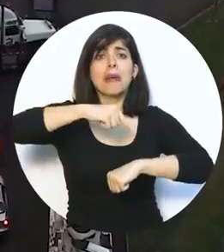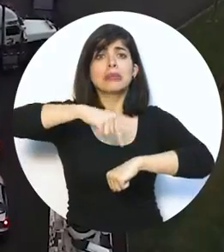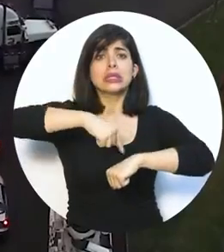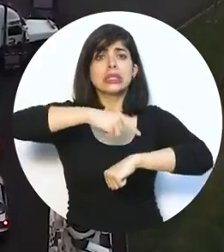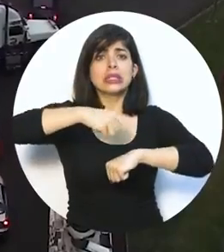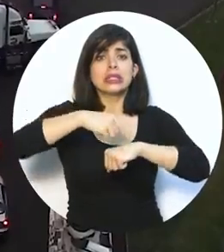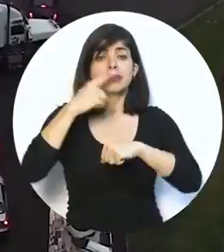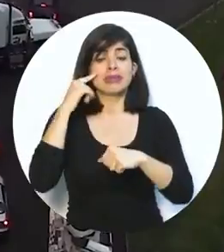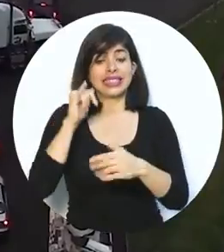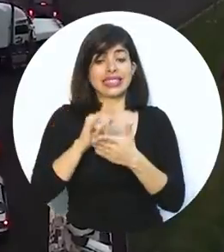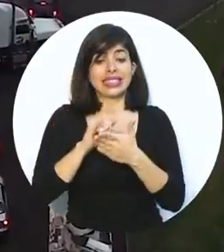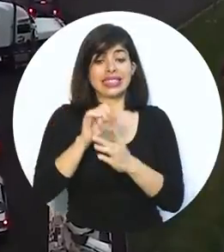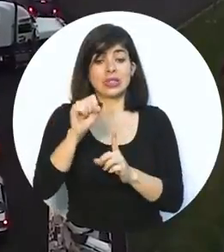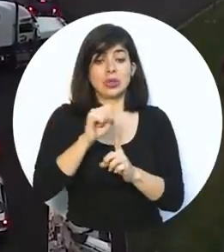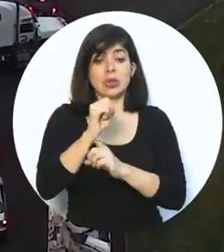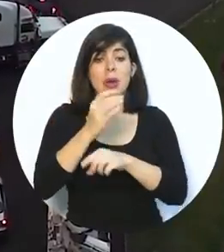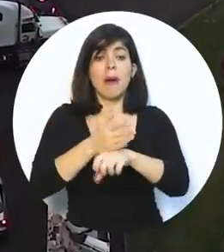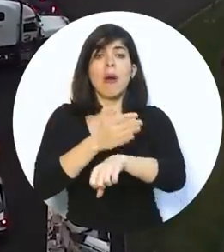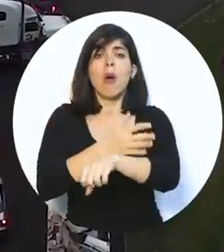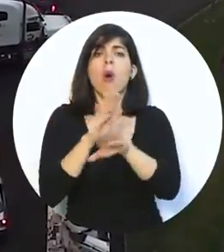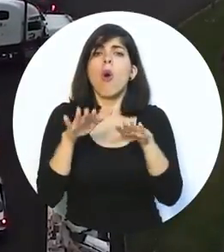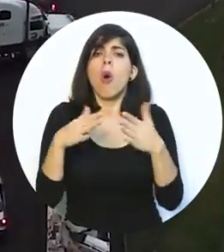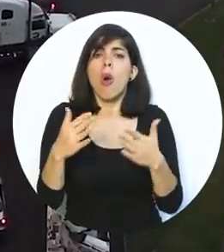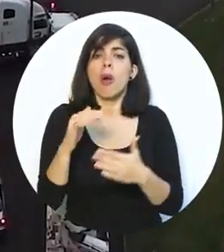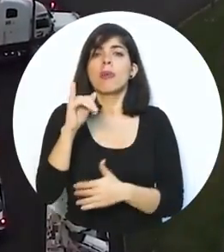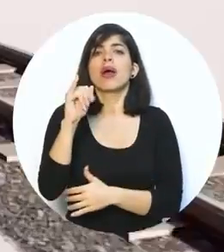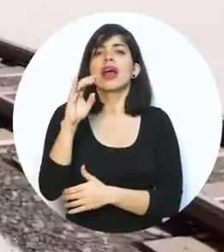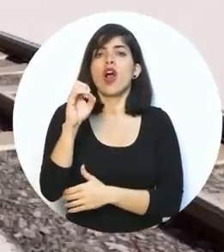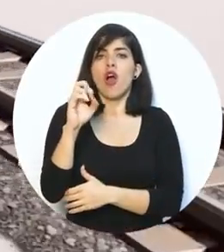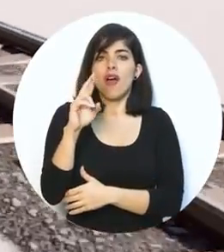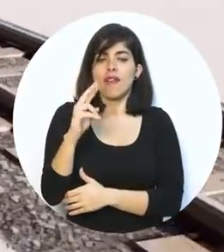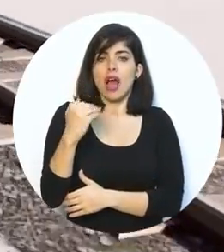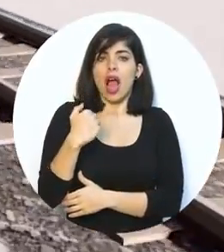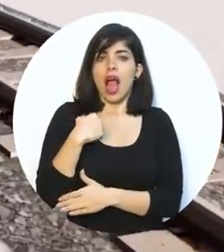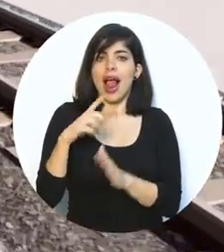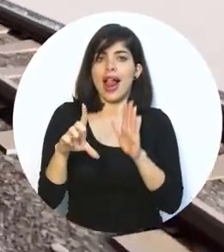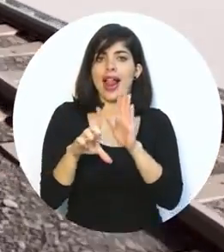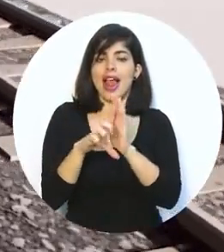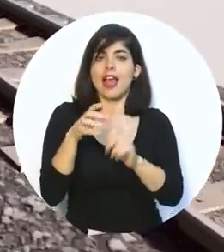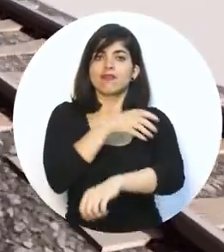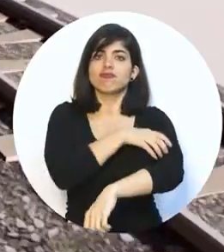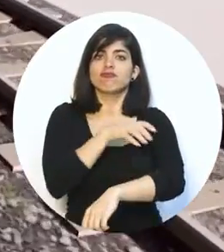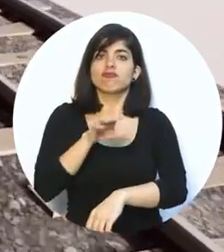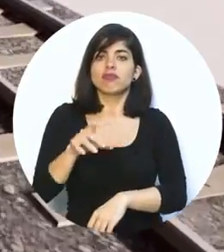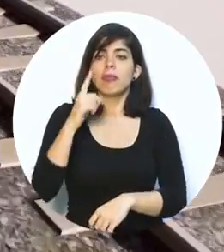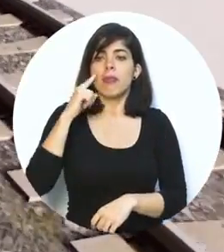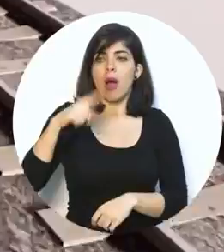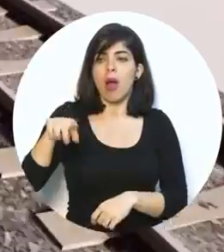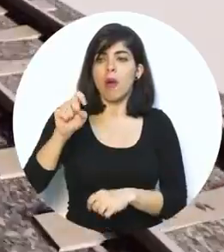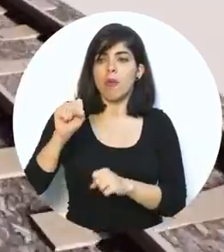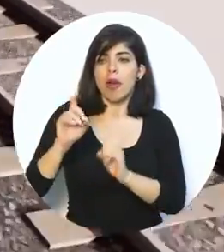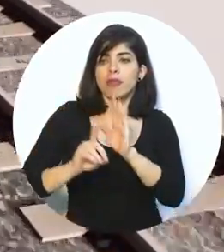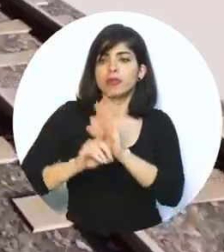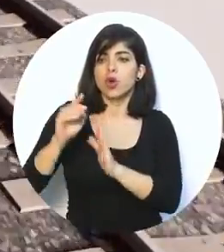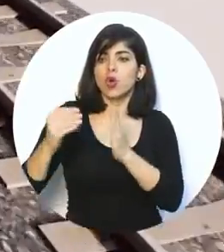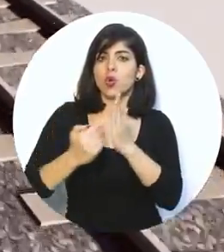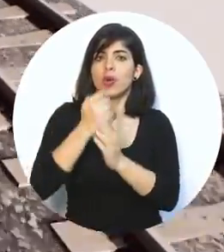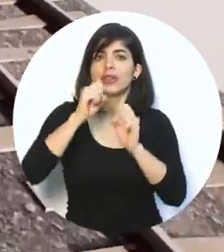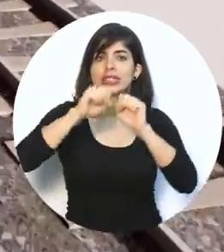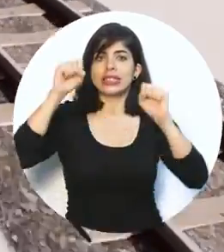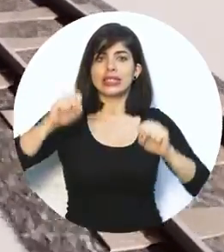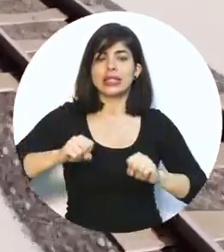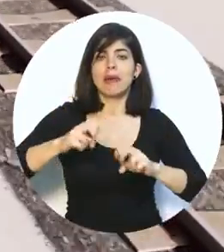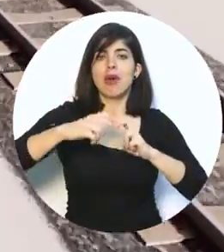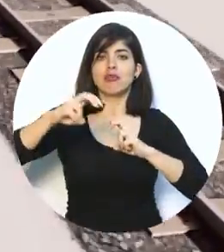área metropolitana. Para mejorar esta situación, el Incofer cuenta con la ley de fortalecimiento para desarrollar el